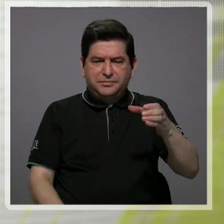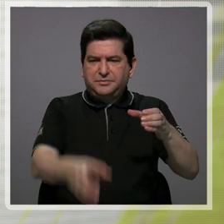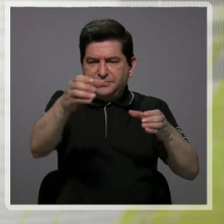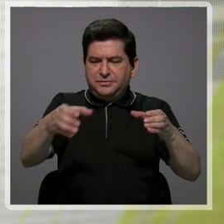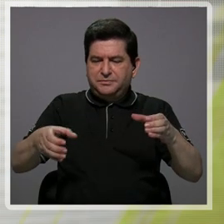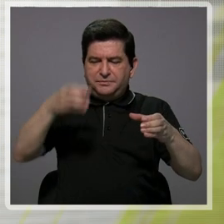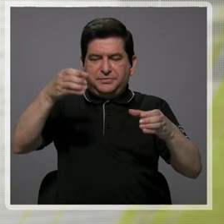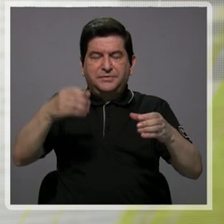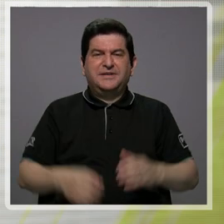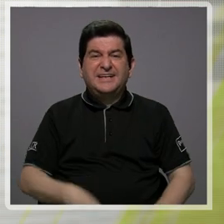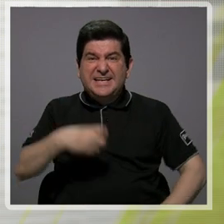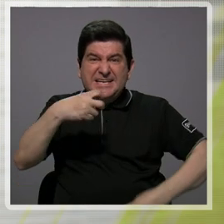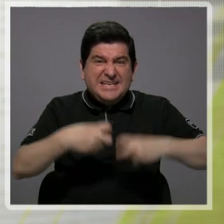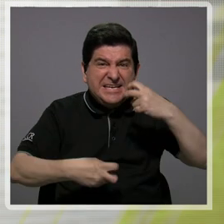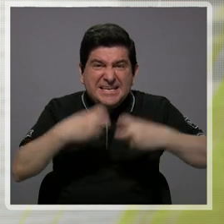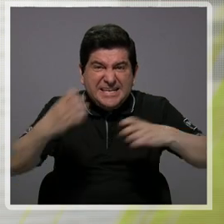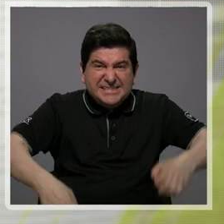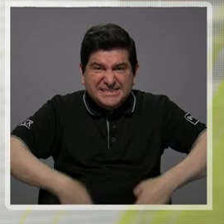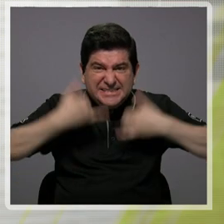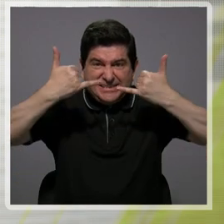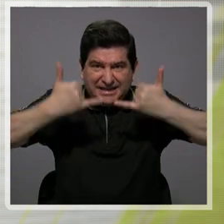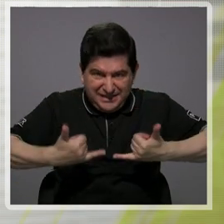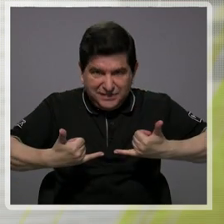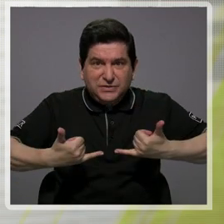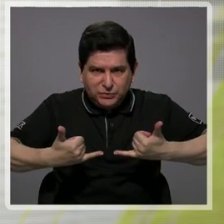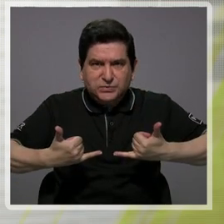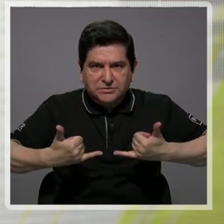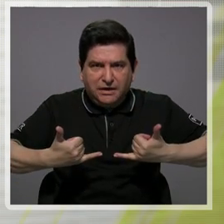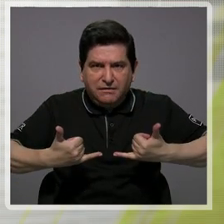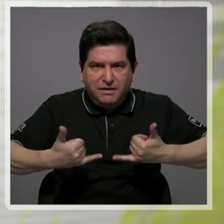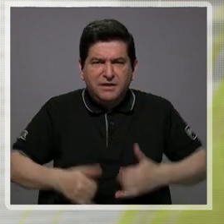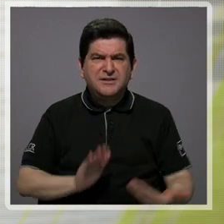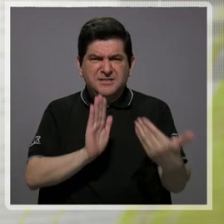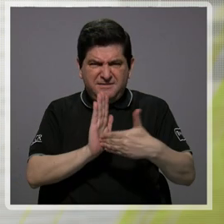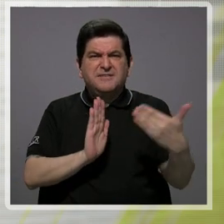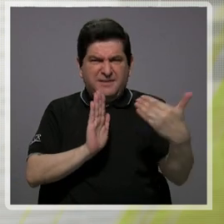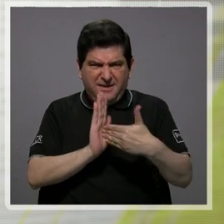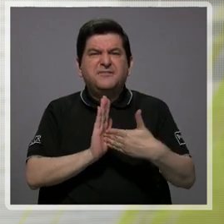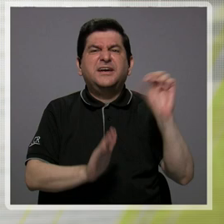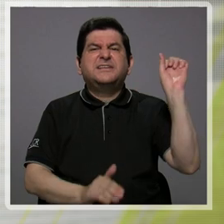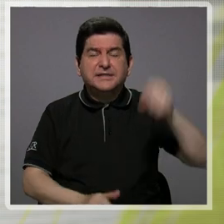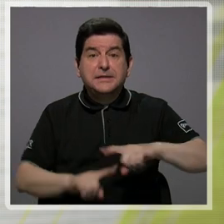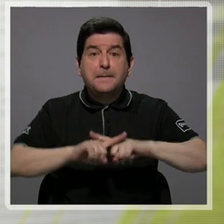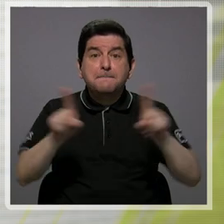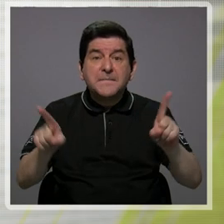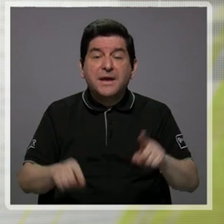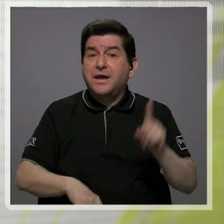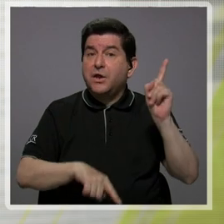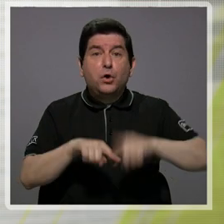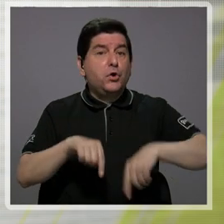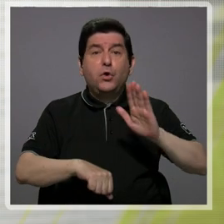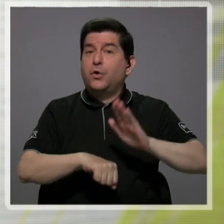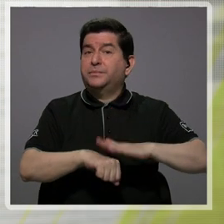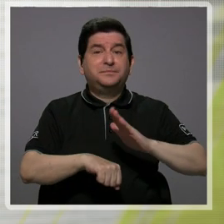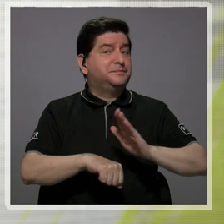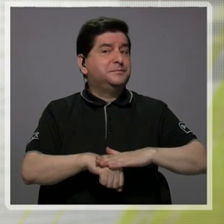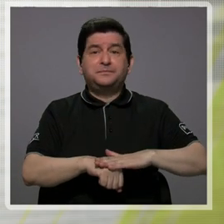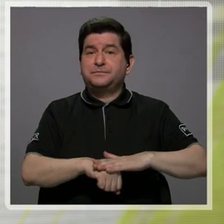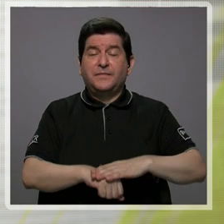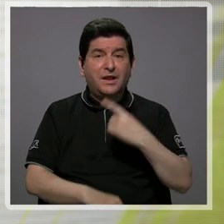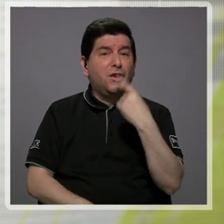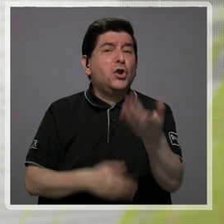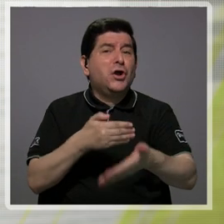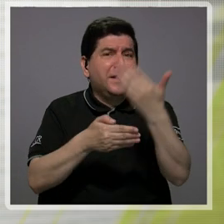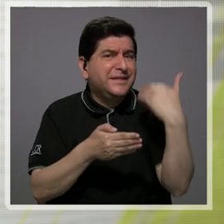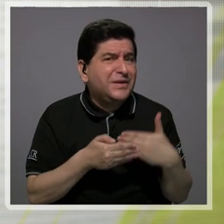crisis, la crisis que existe, crisis que nos golpea la crisis, pero nosotros no podemos permitirnos esto que